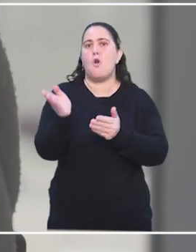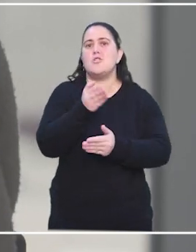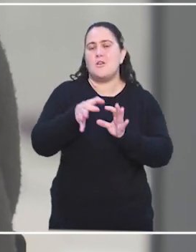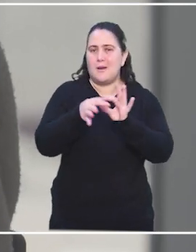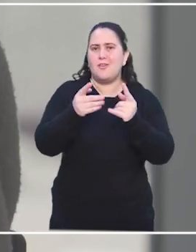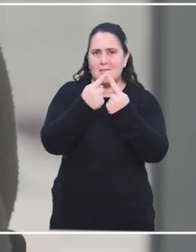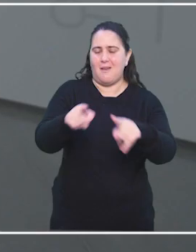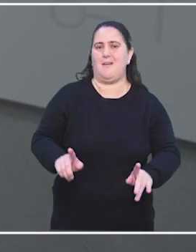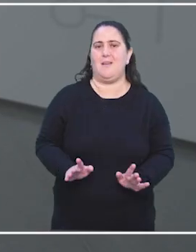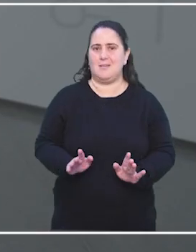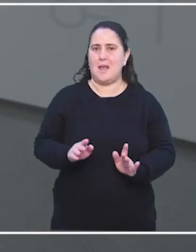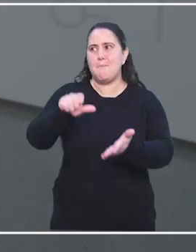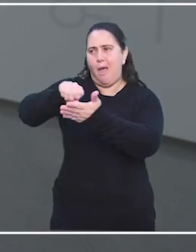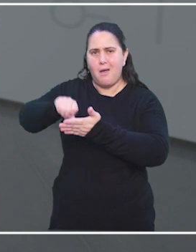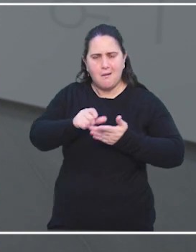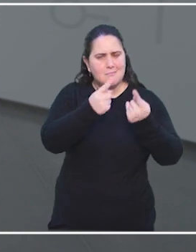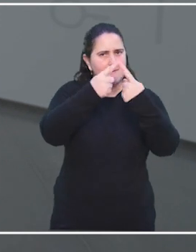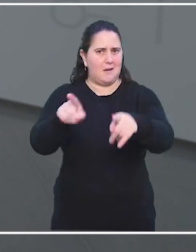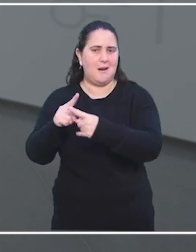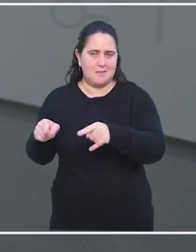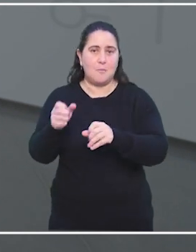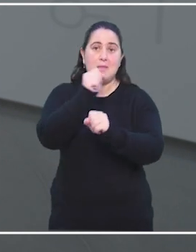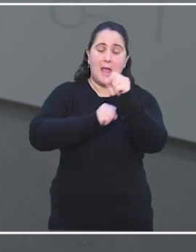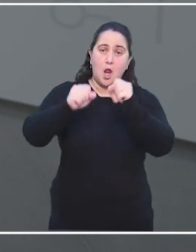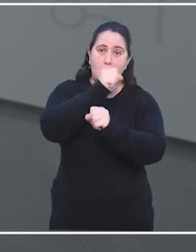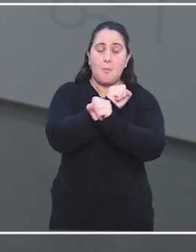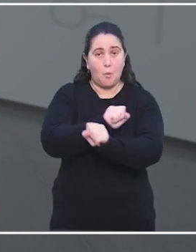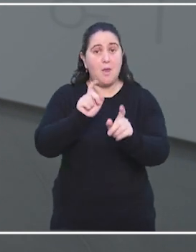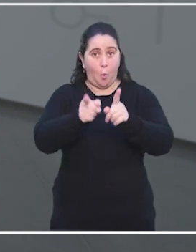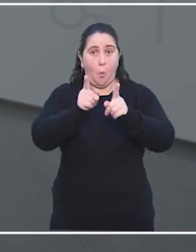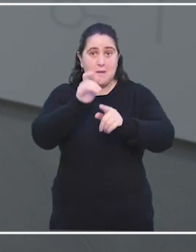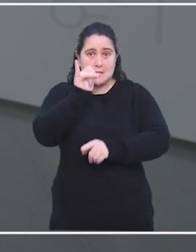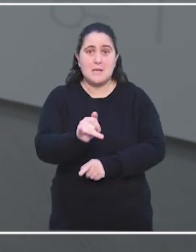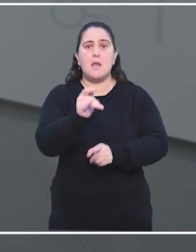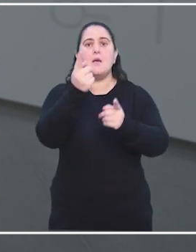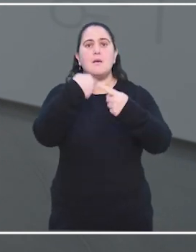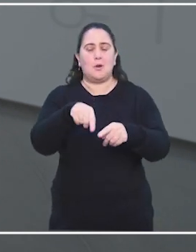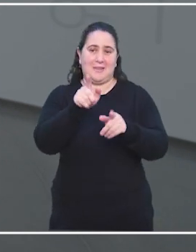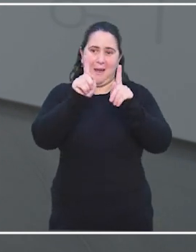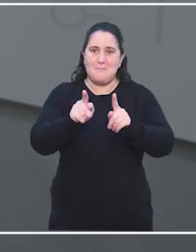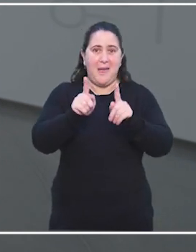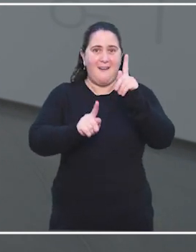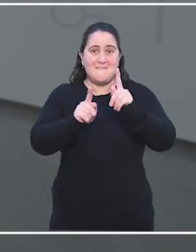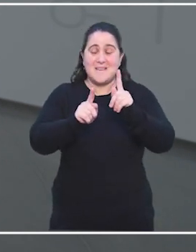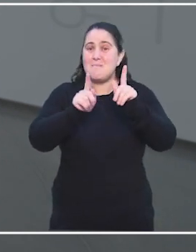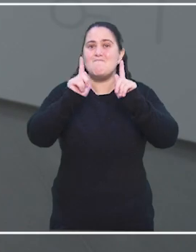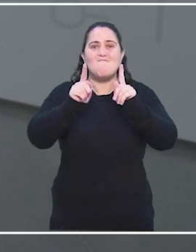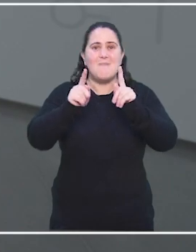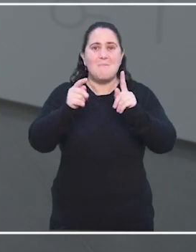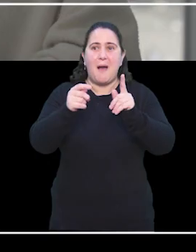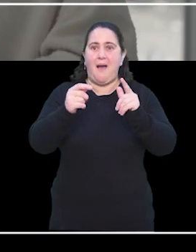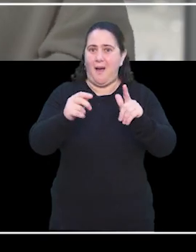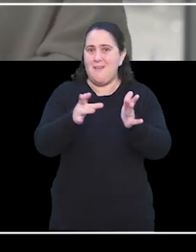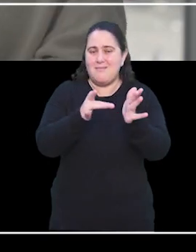muy distinto entre diferentes países, aunque la tecnología sea la misma, incluso las plataformas a veces sean las mismas,